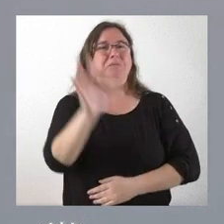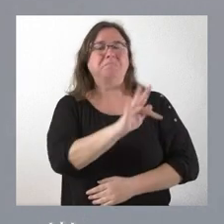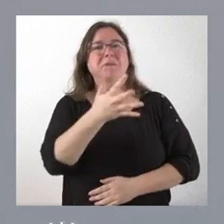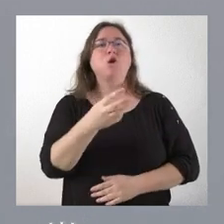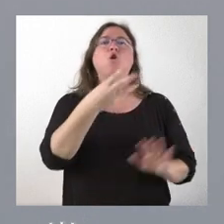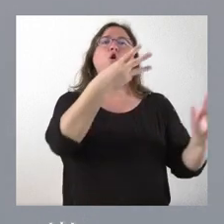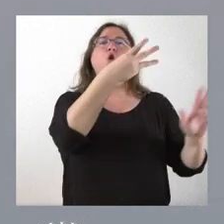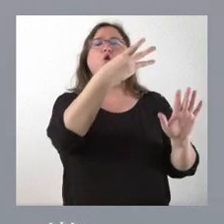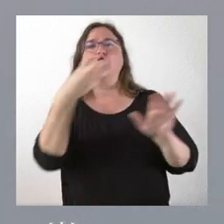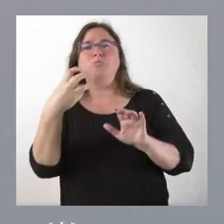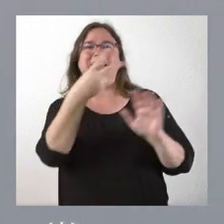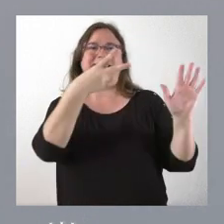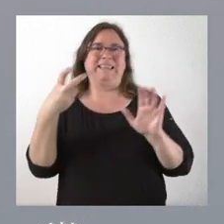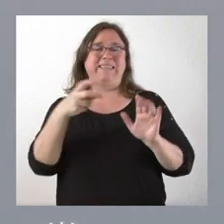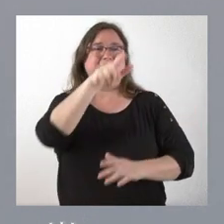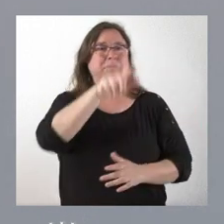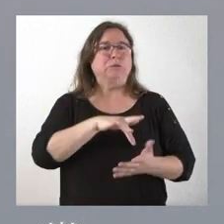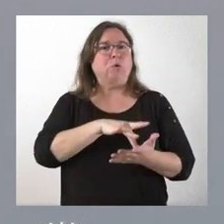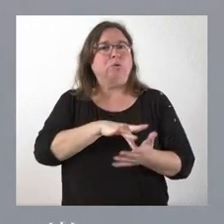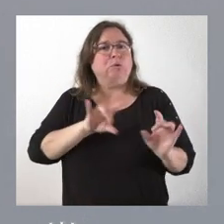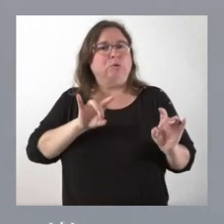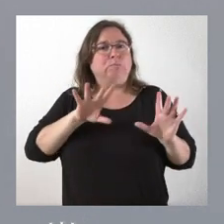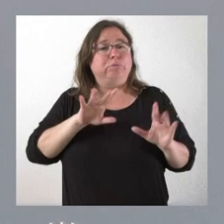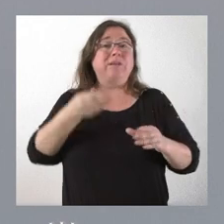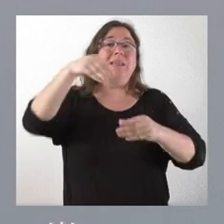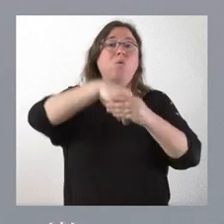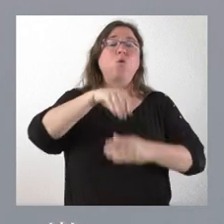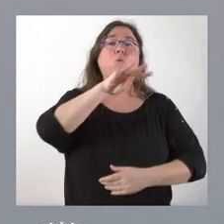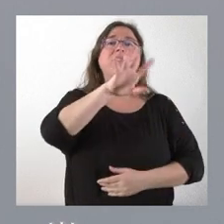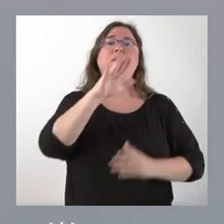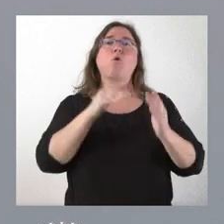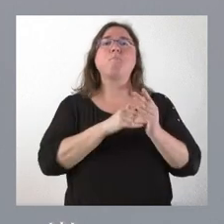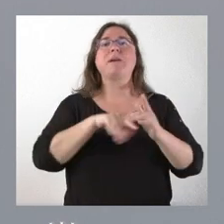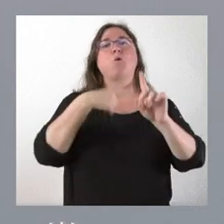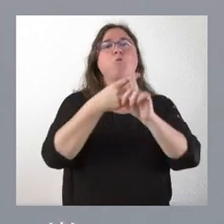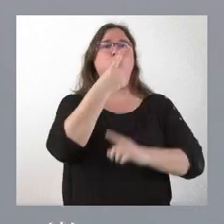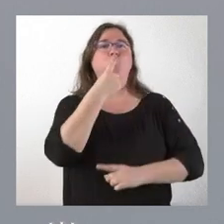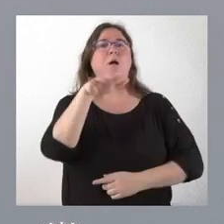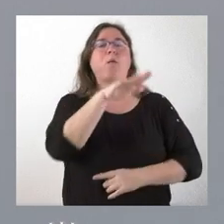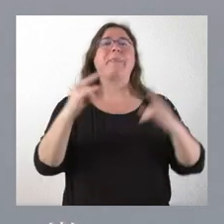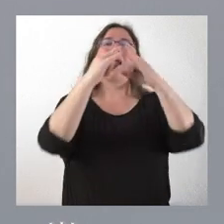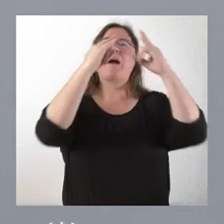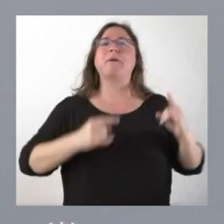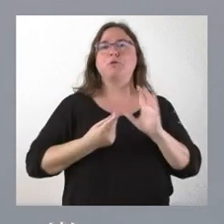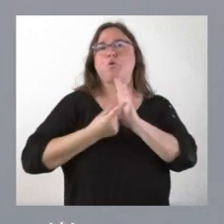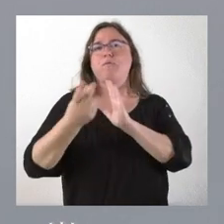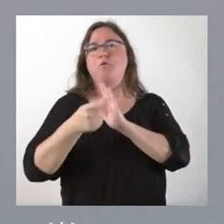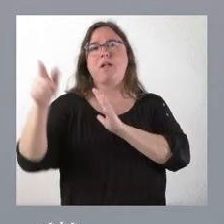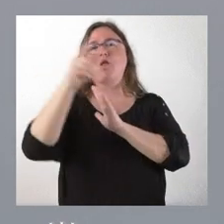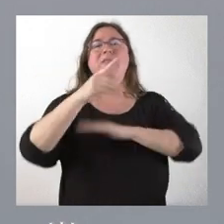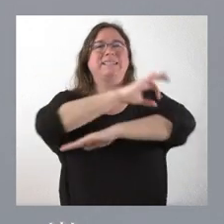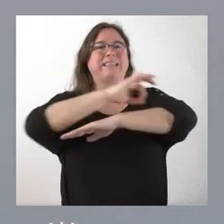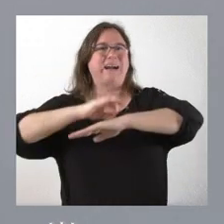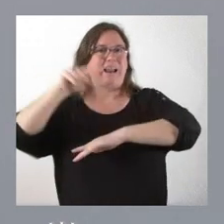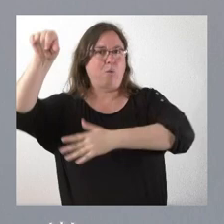situación de vulnerabilidad. Entre ellos incluimos 45.000 euros para Curroja para actuar en los campamentos de refugiados saharauis en Tinduz,